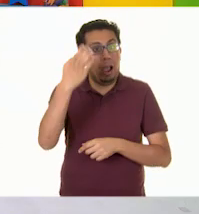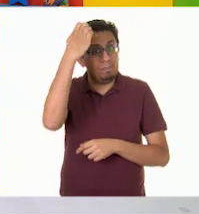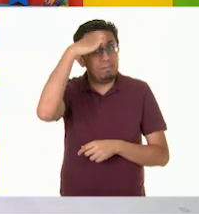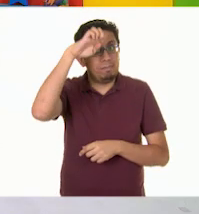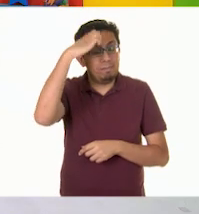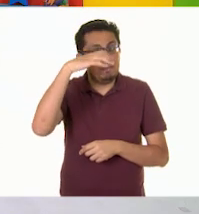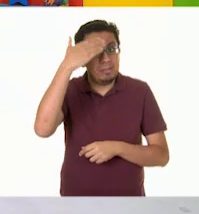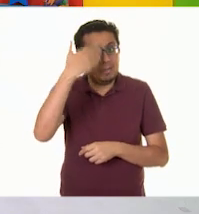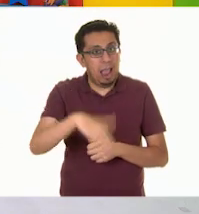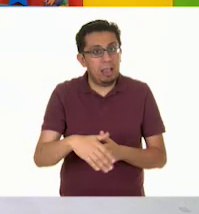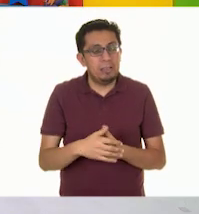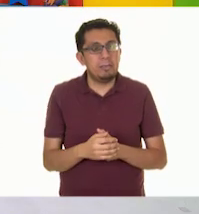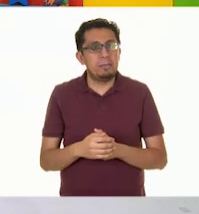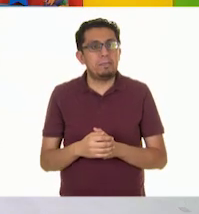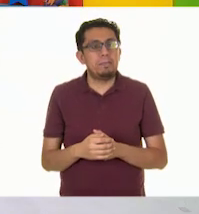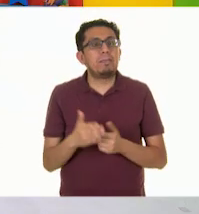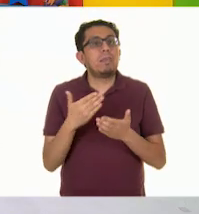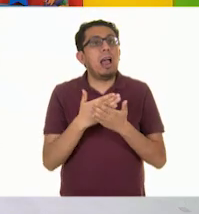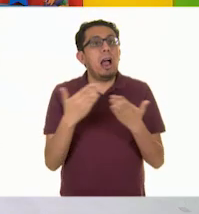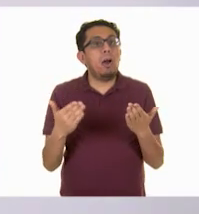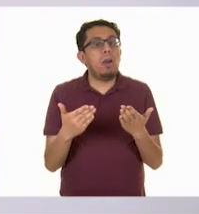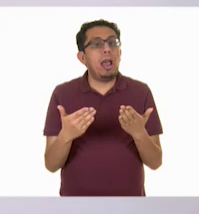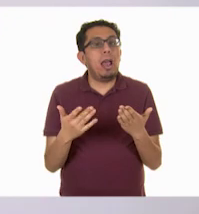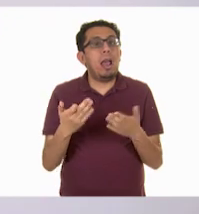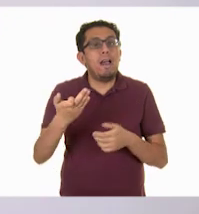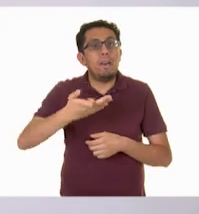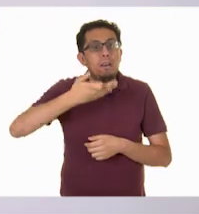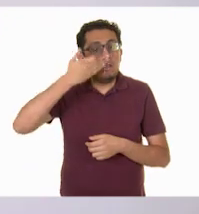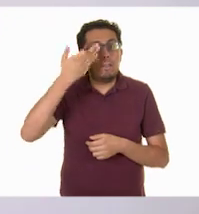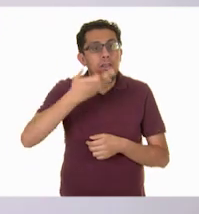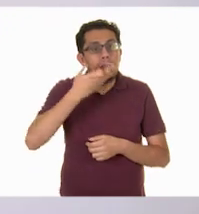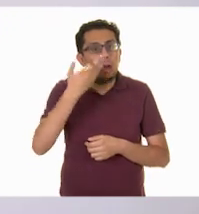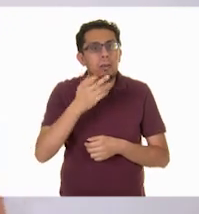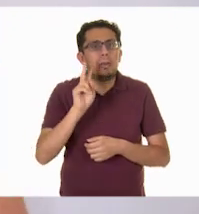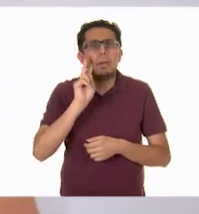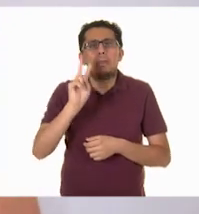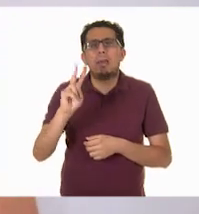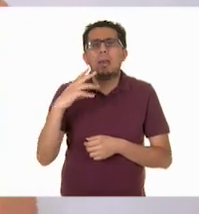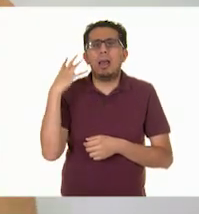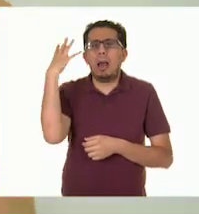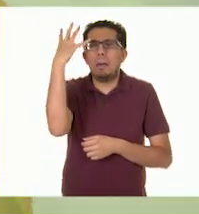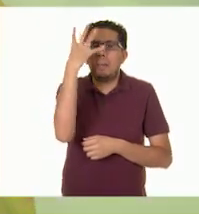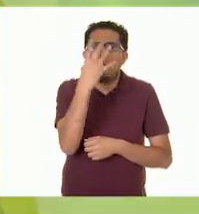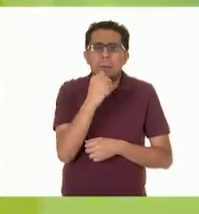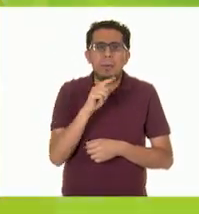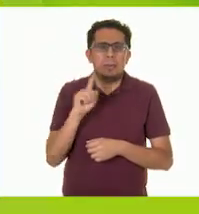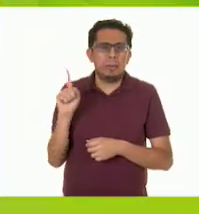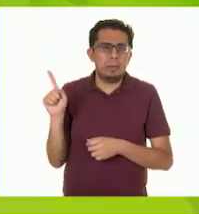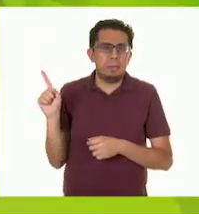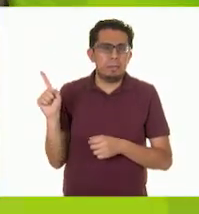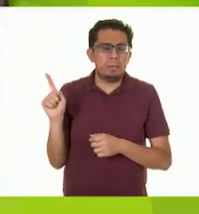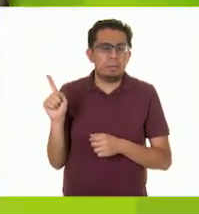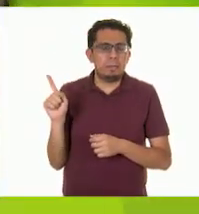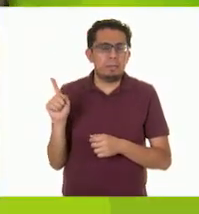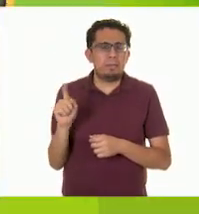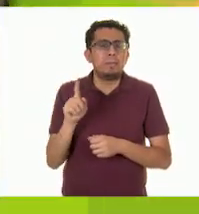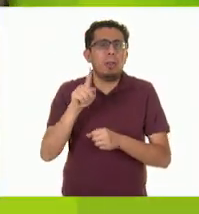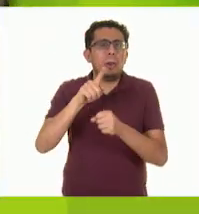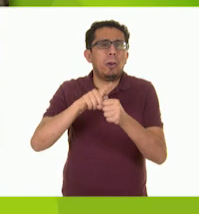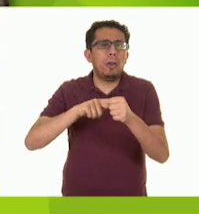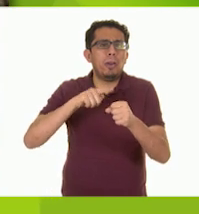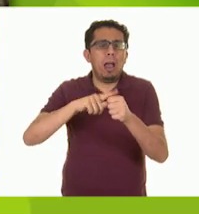eso. Ahora la flor. Miren, miren qué bonita es. Vean qué color.